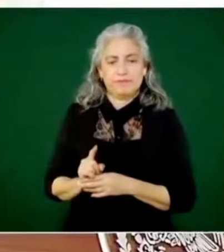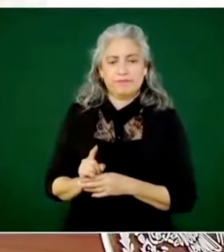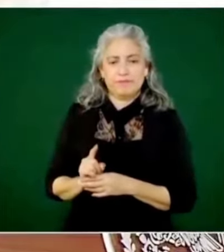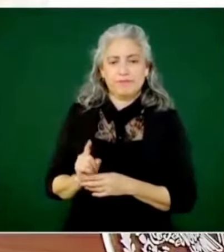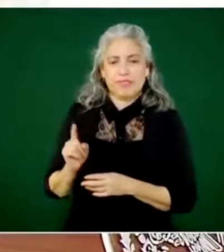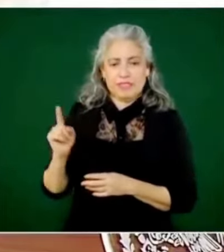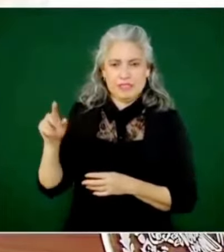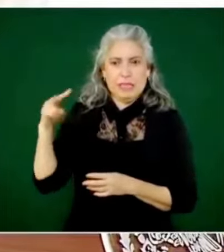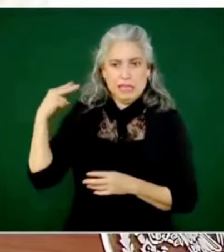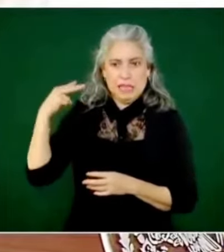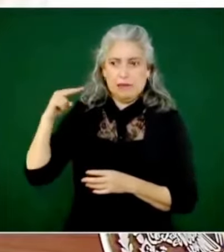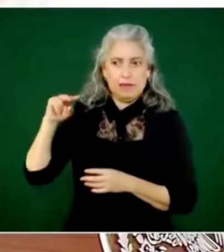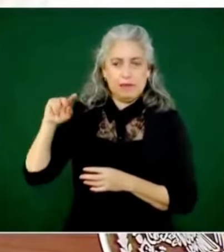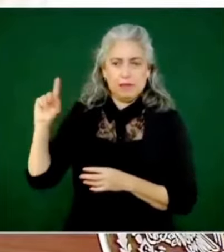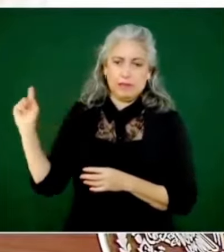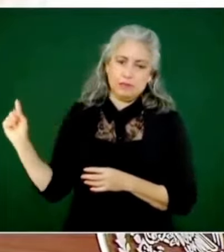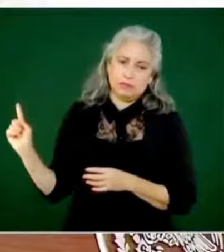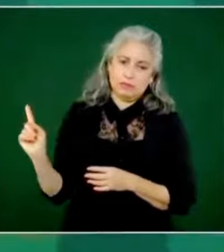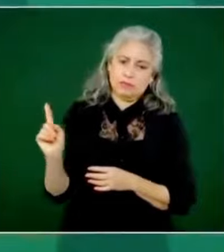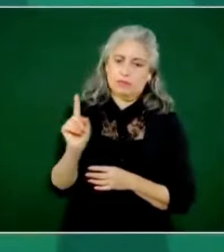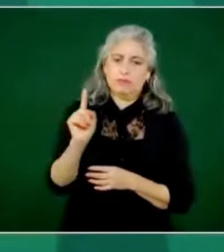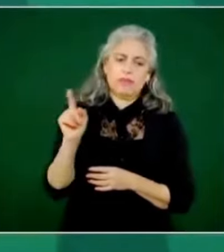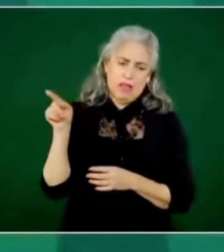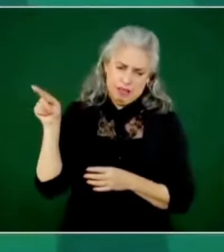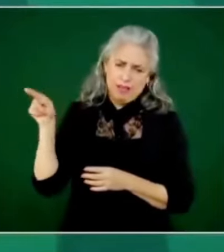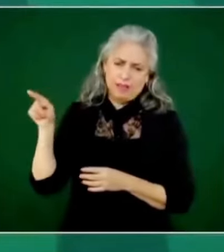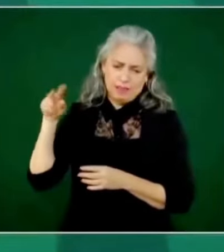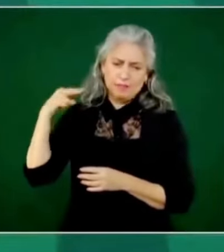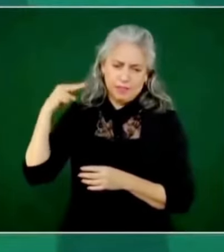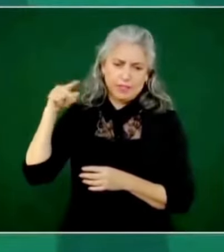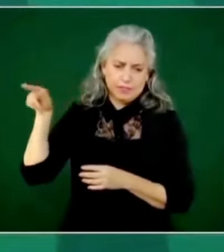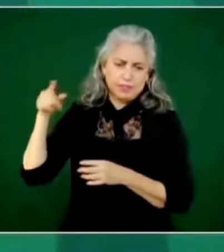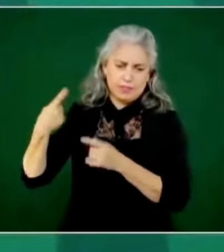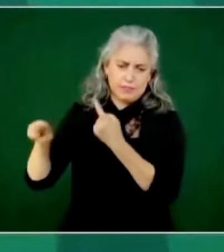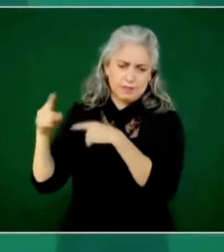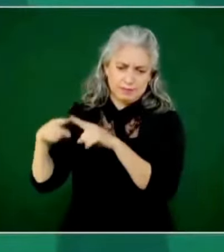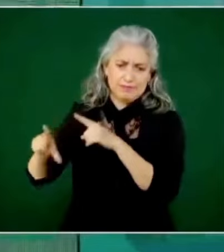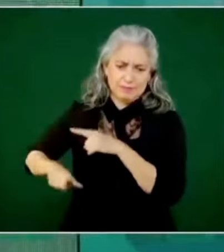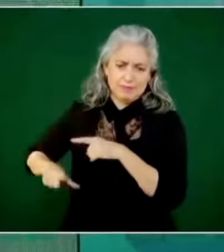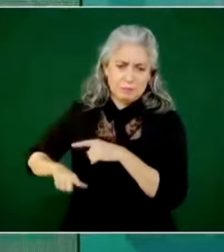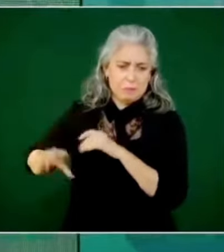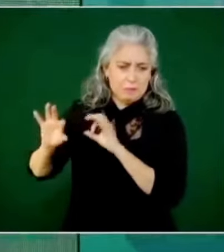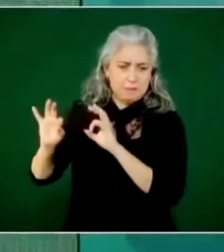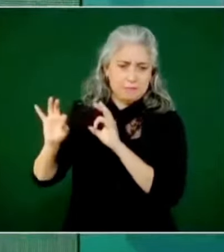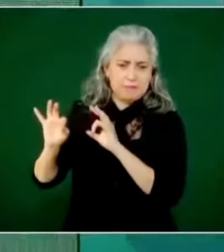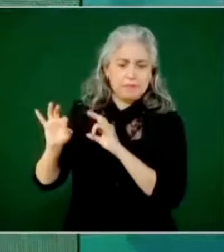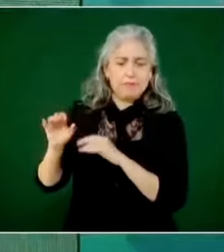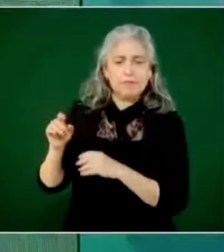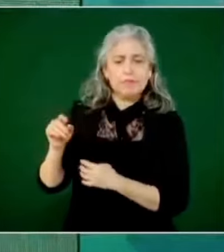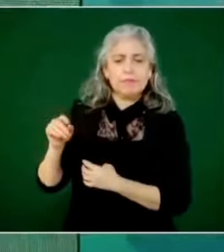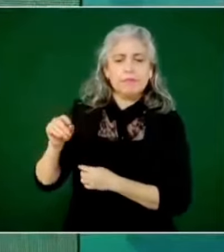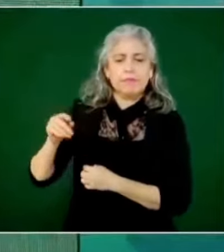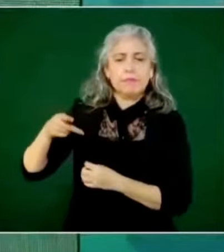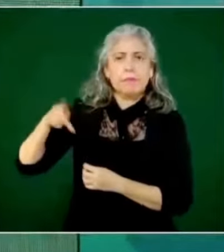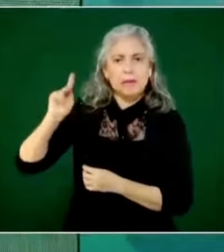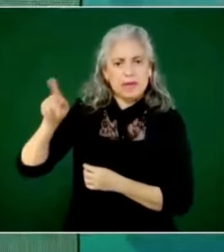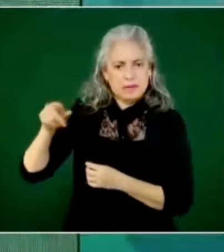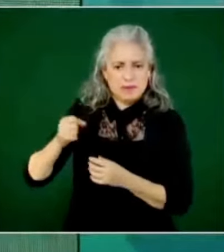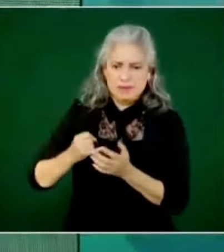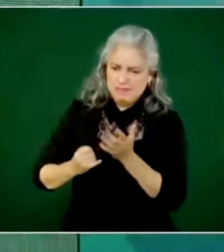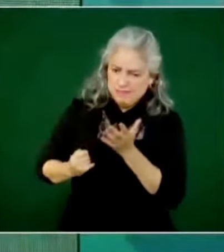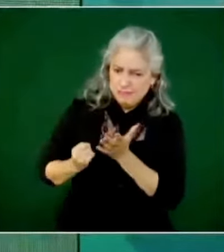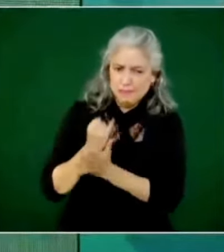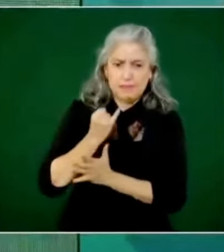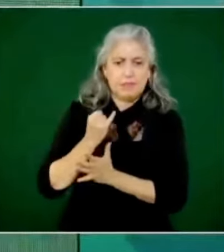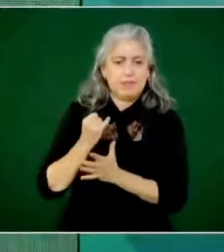sedes de su gobierno itinerante y con determinación y sin medias tintas